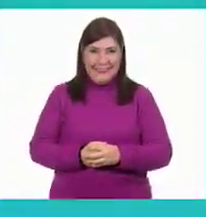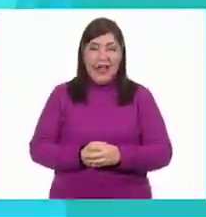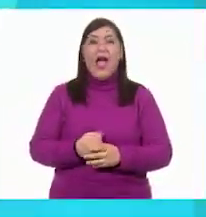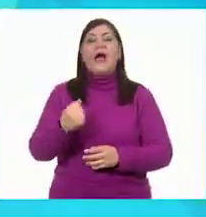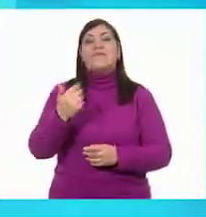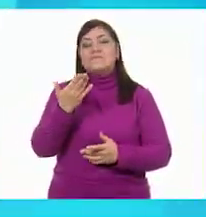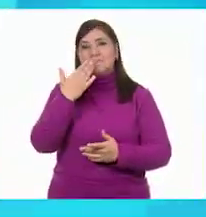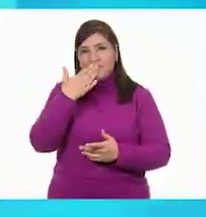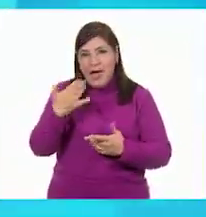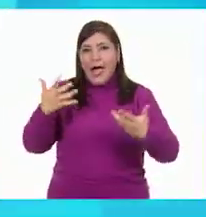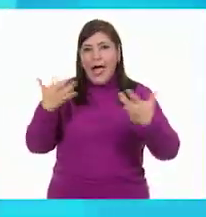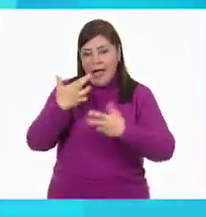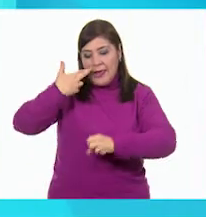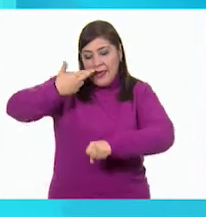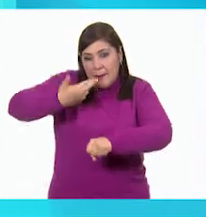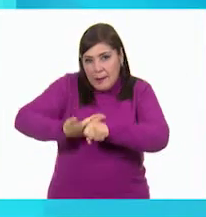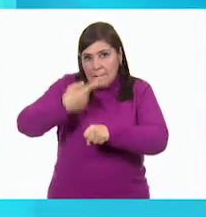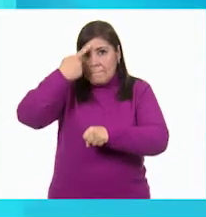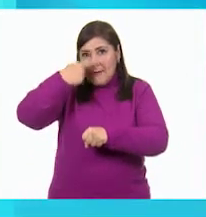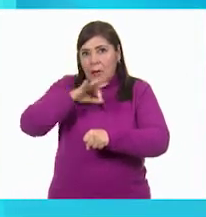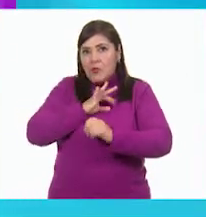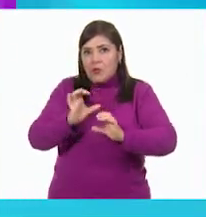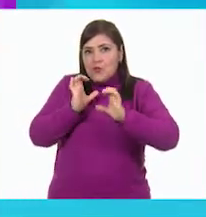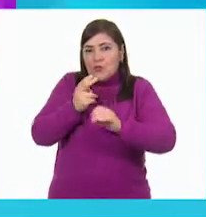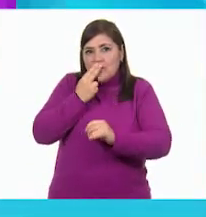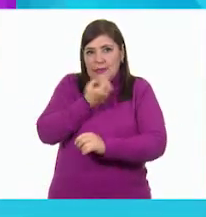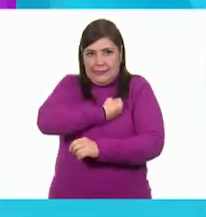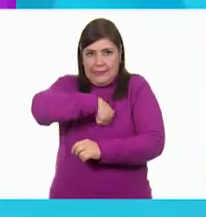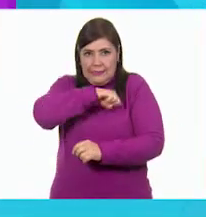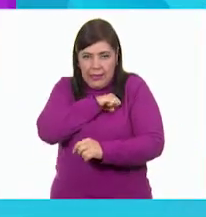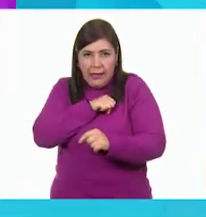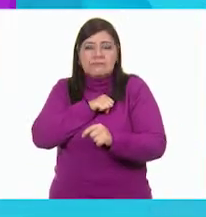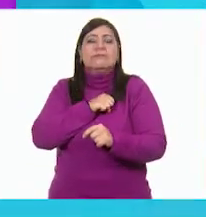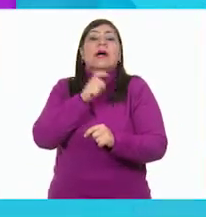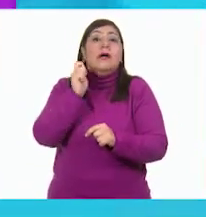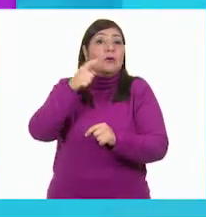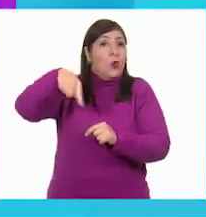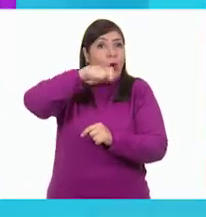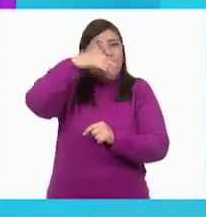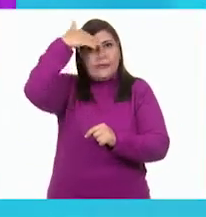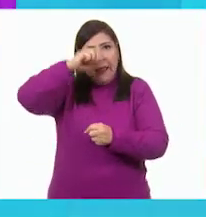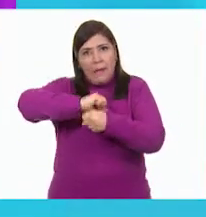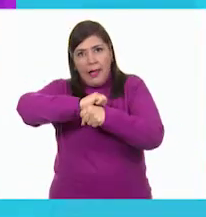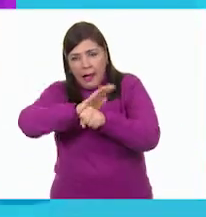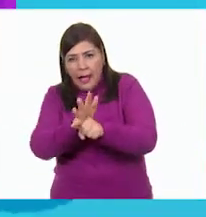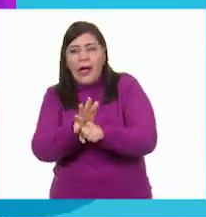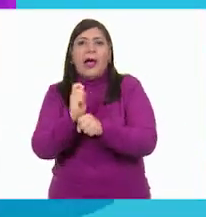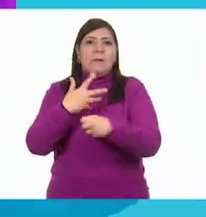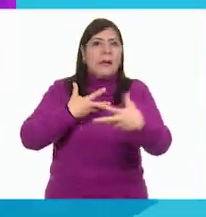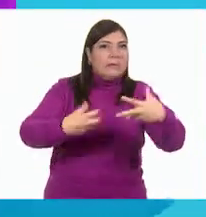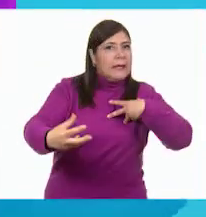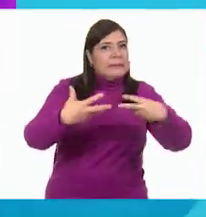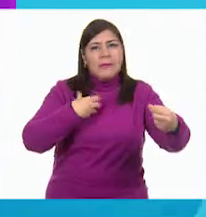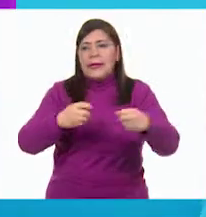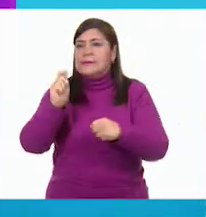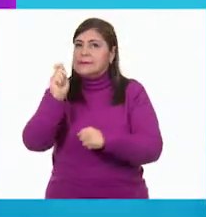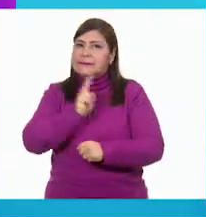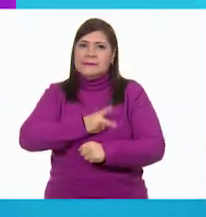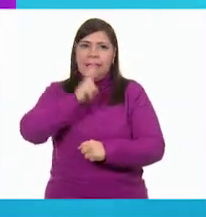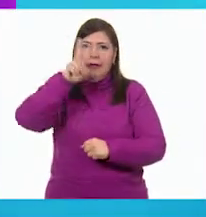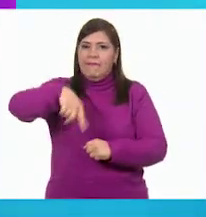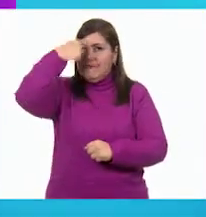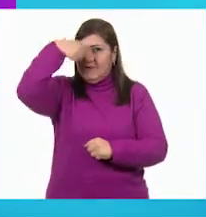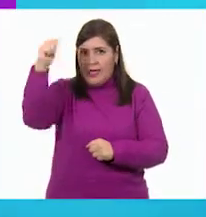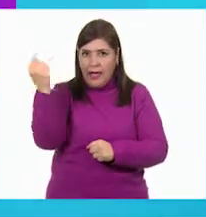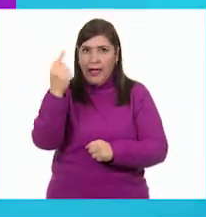Buenas prácticas para seguir adelante. Como todos sabemos, el COVID-19 es un virus que se contagia muy fácilmente entre las